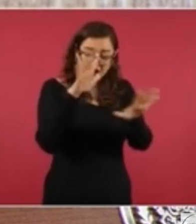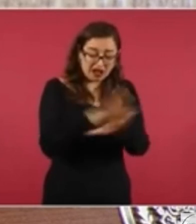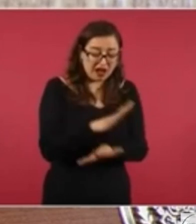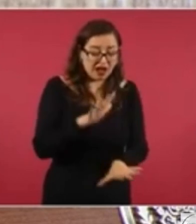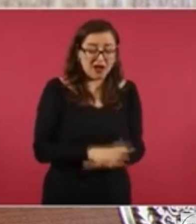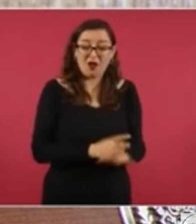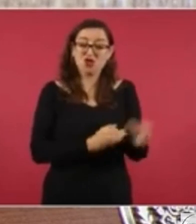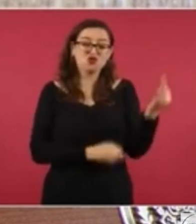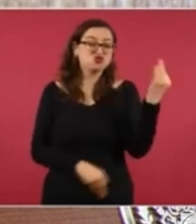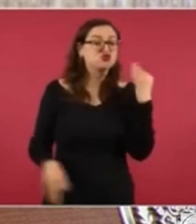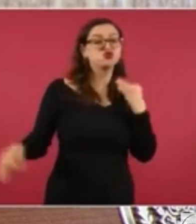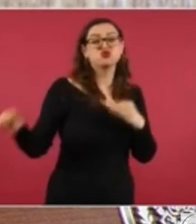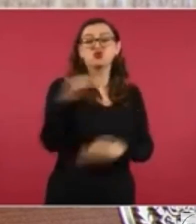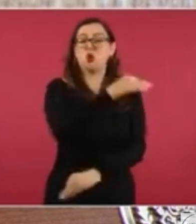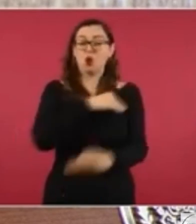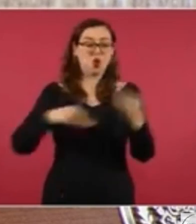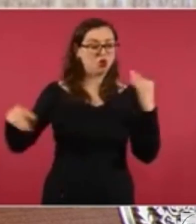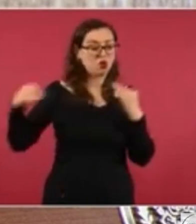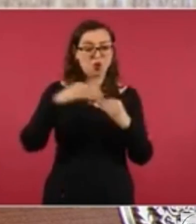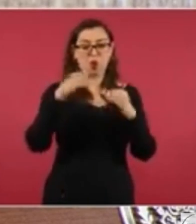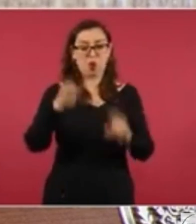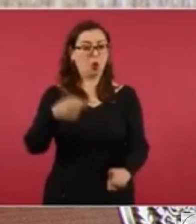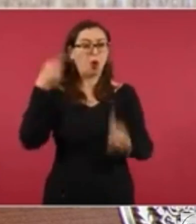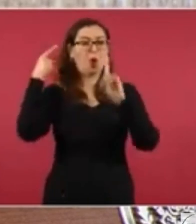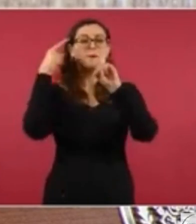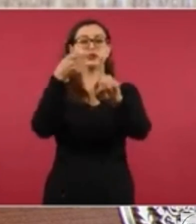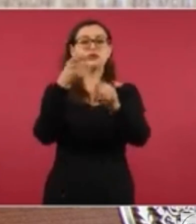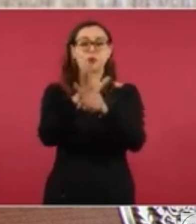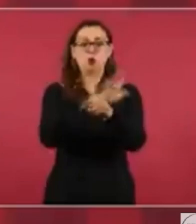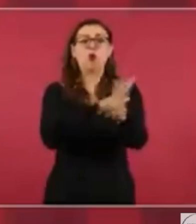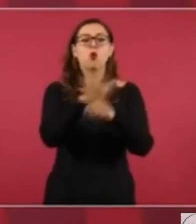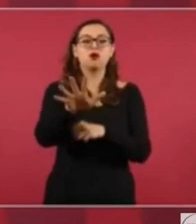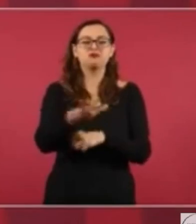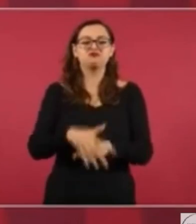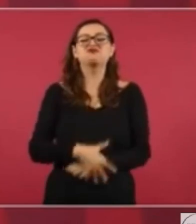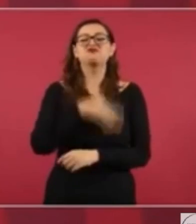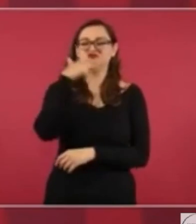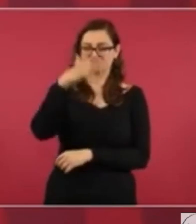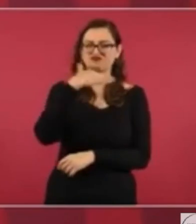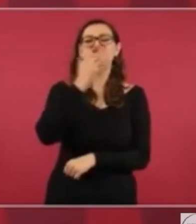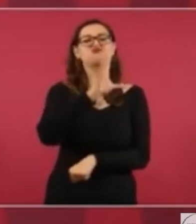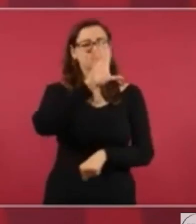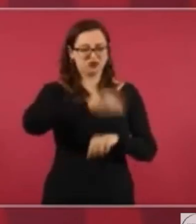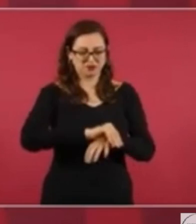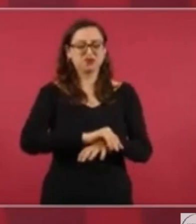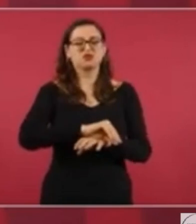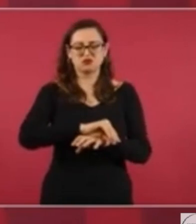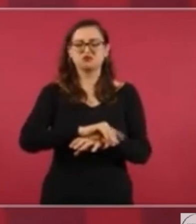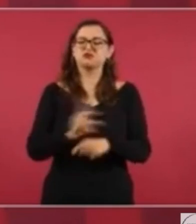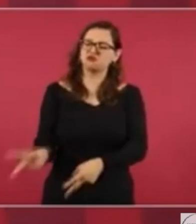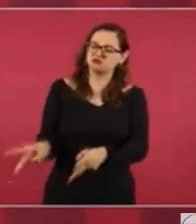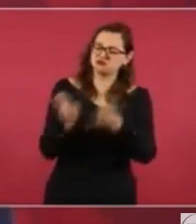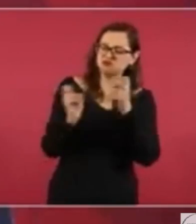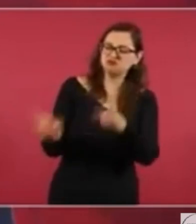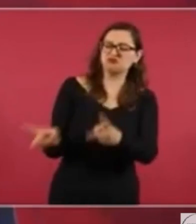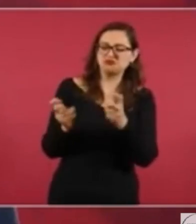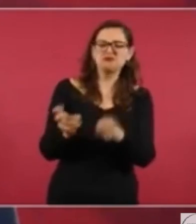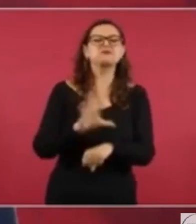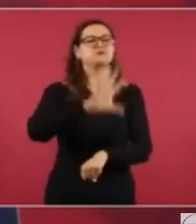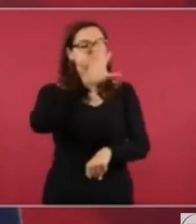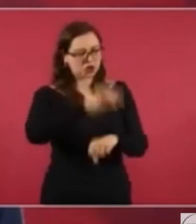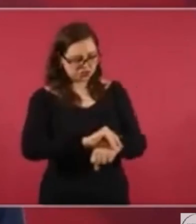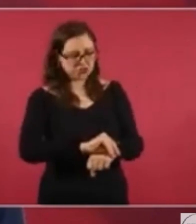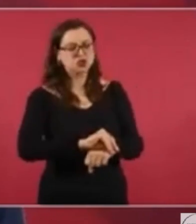tenían como propósito legalizar la corrupción, el robo, el saqueo.